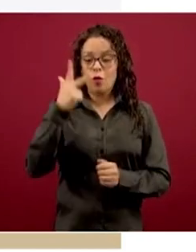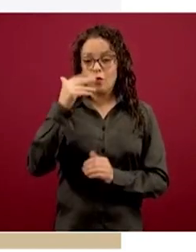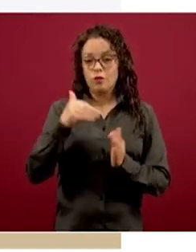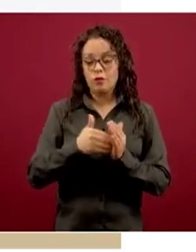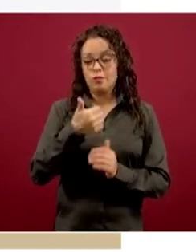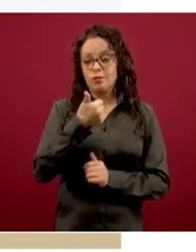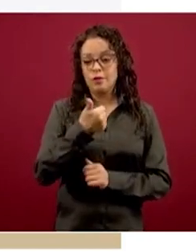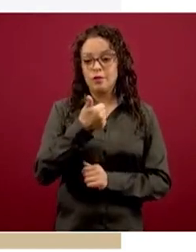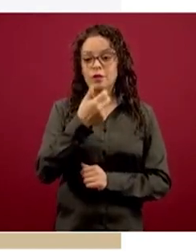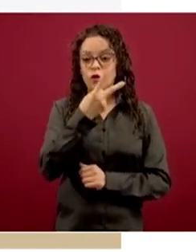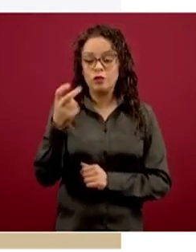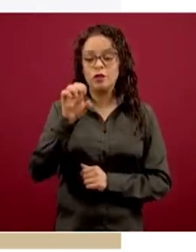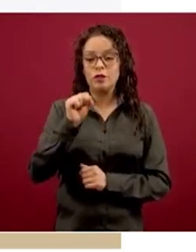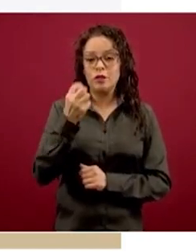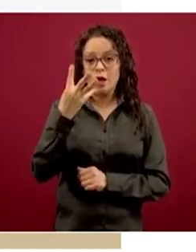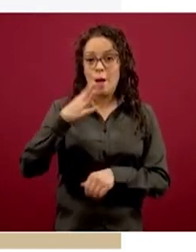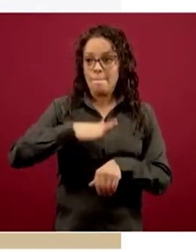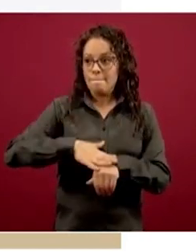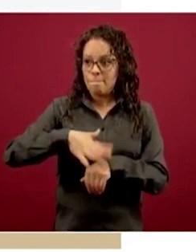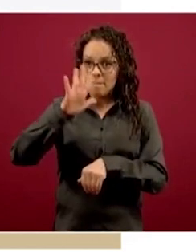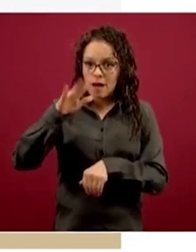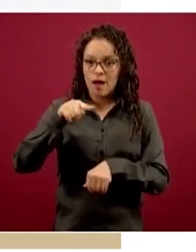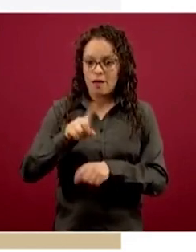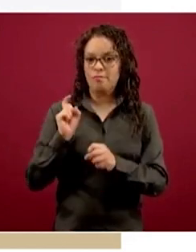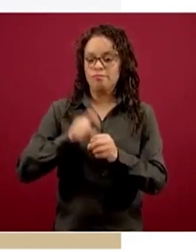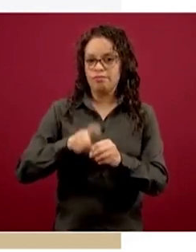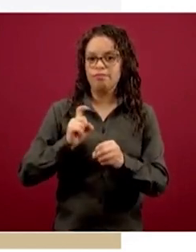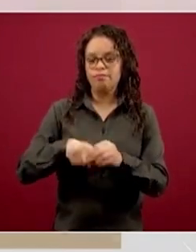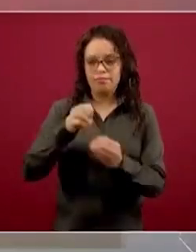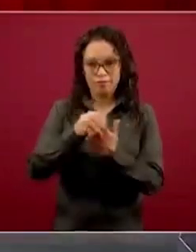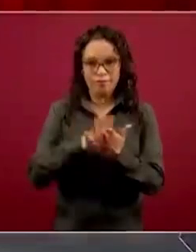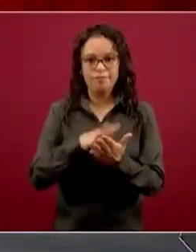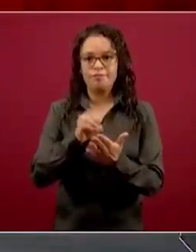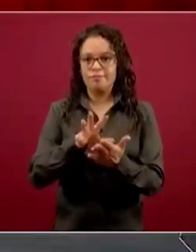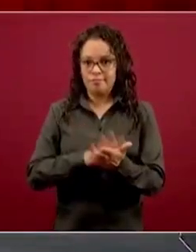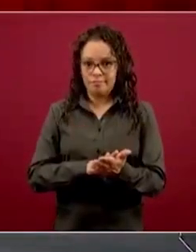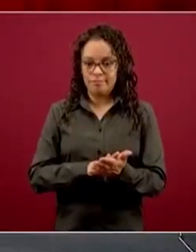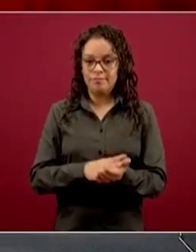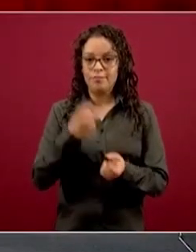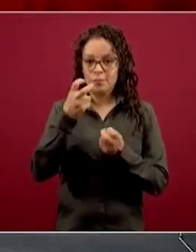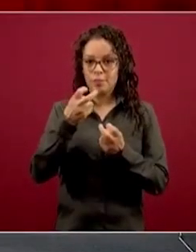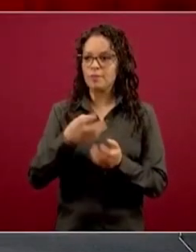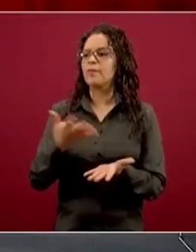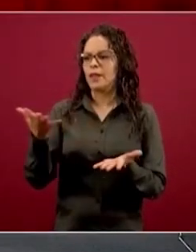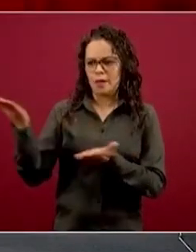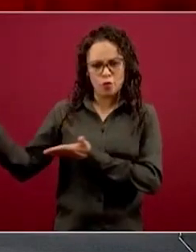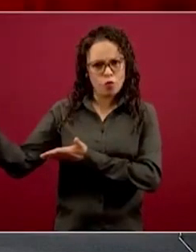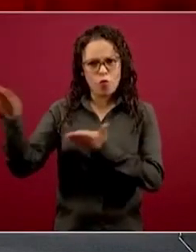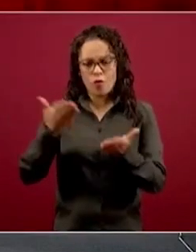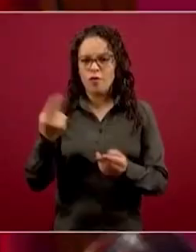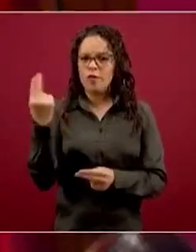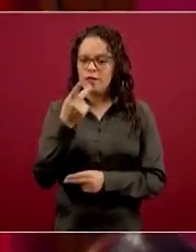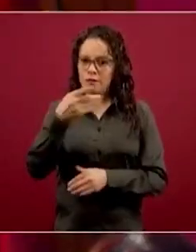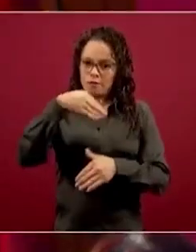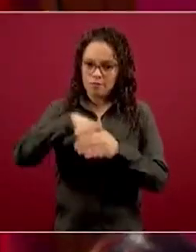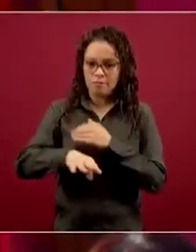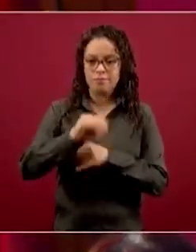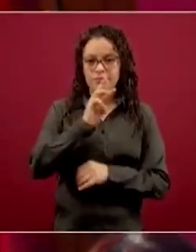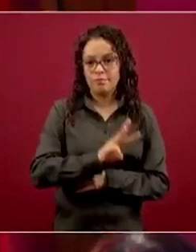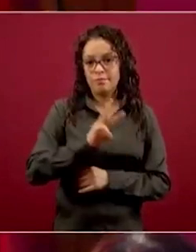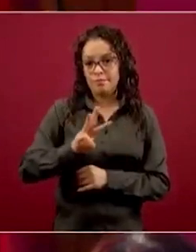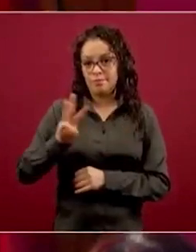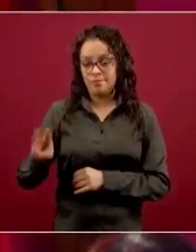264 más. Pero faltan. Por eso queremos seguirlos invitando a que ingresen a la página del Seguro Social y se registren. Si fueron